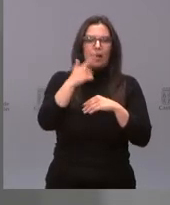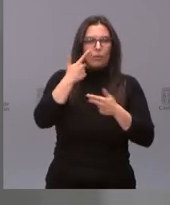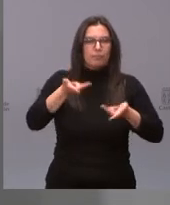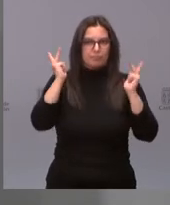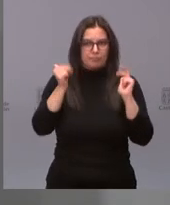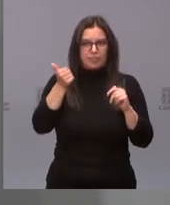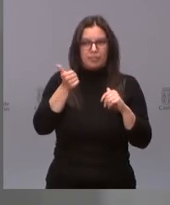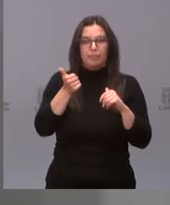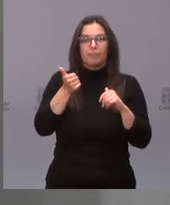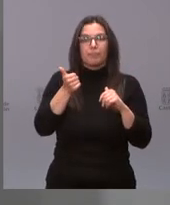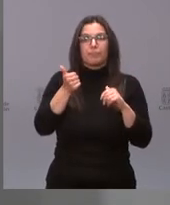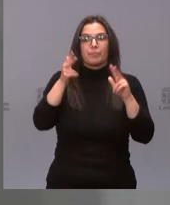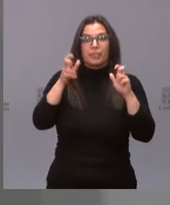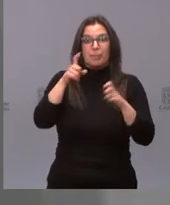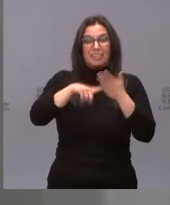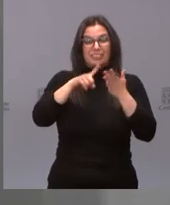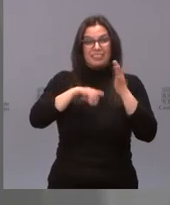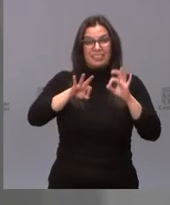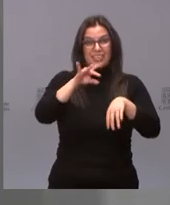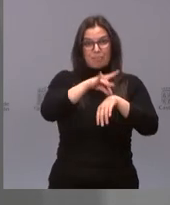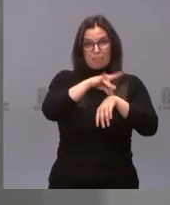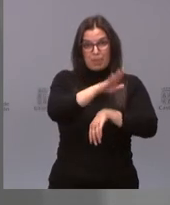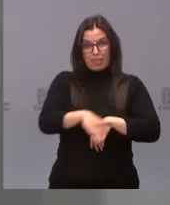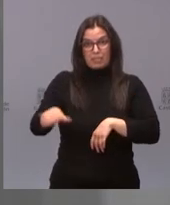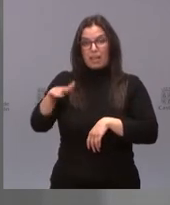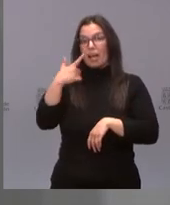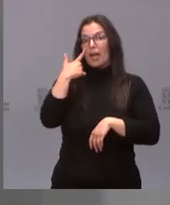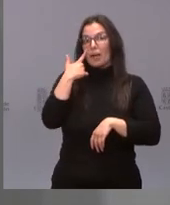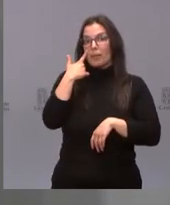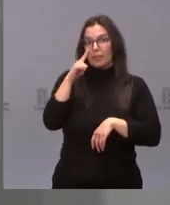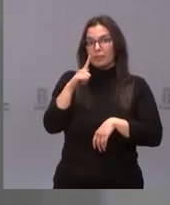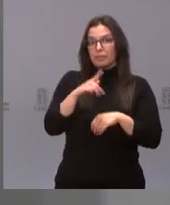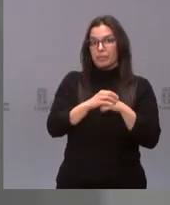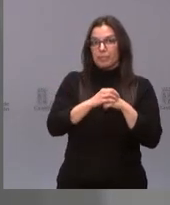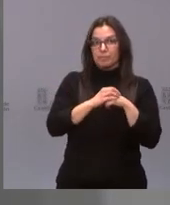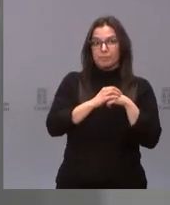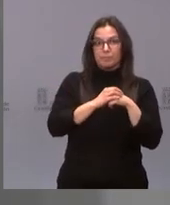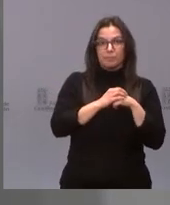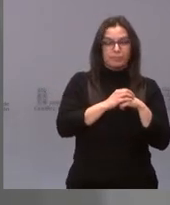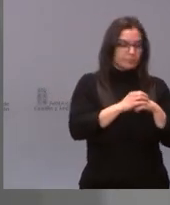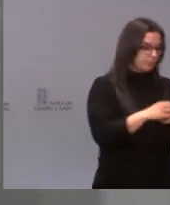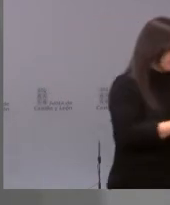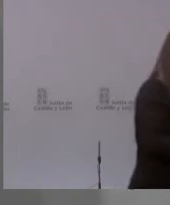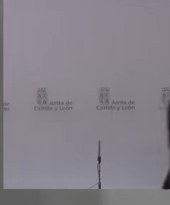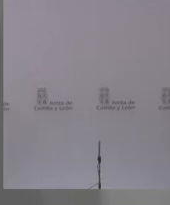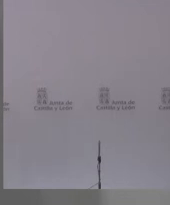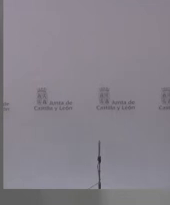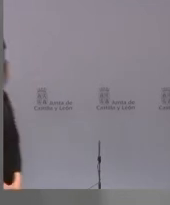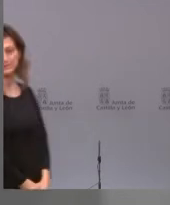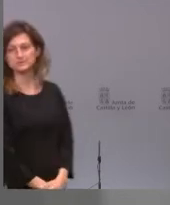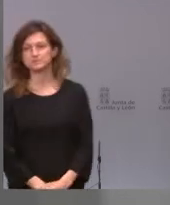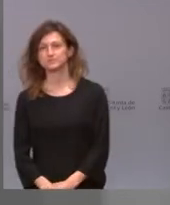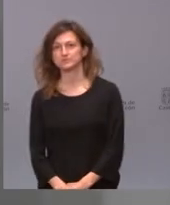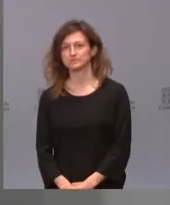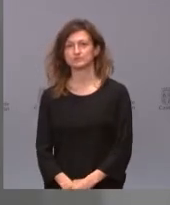luego en cuanto a las especialidades de pediatría, vamos a ver, yo quiero explicar un poco la situación. Tenemos una serie